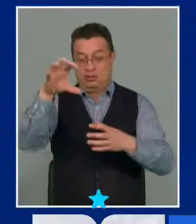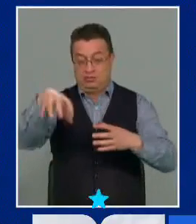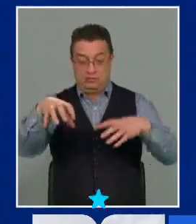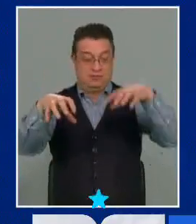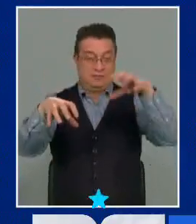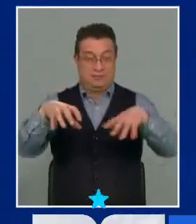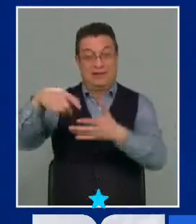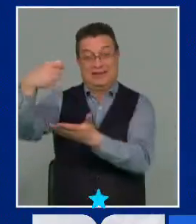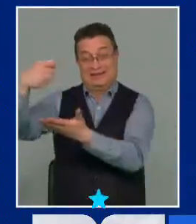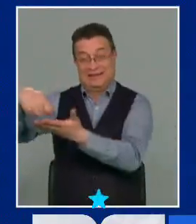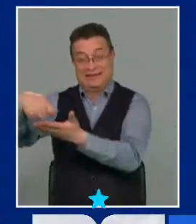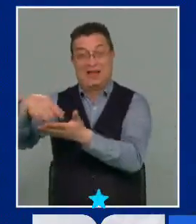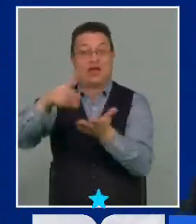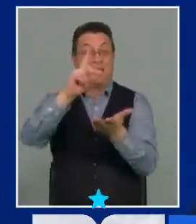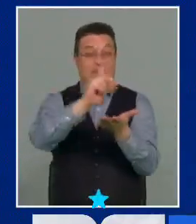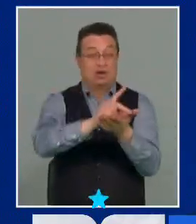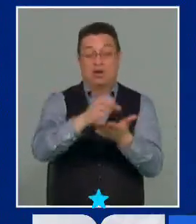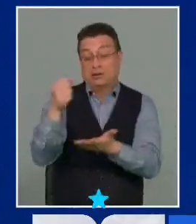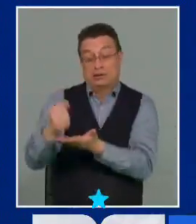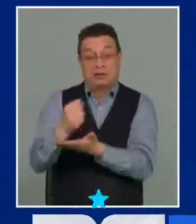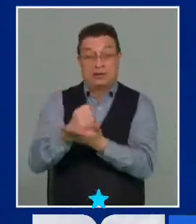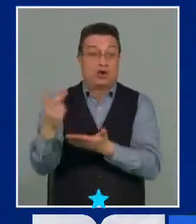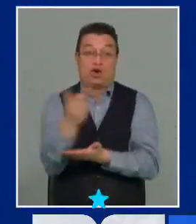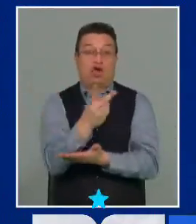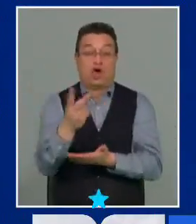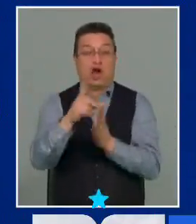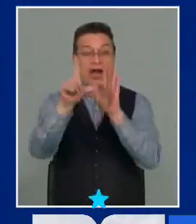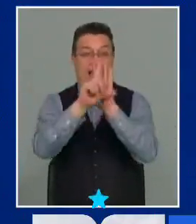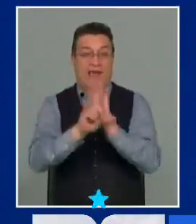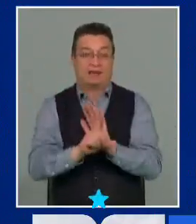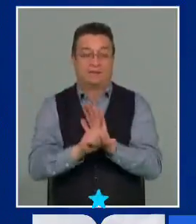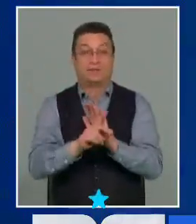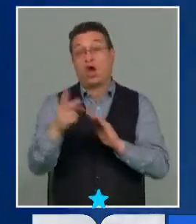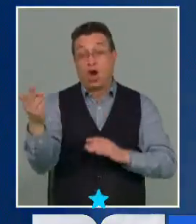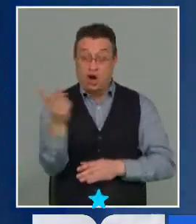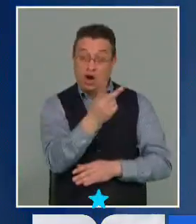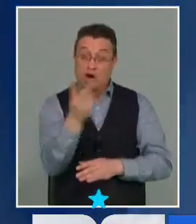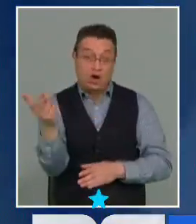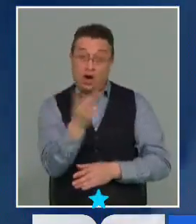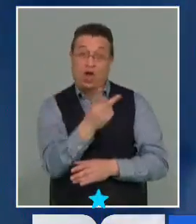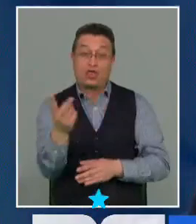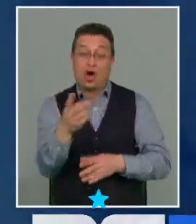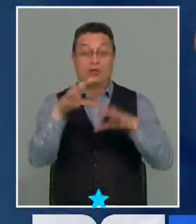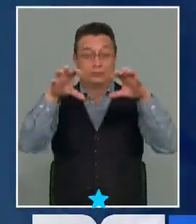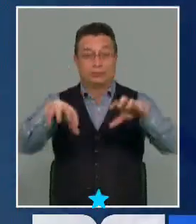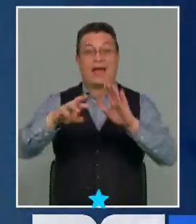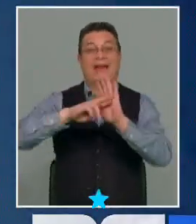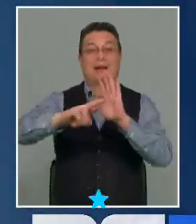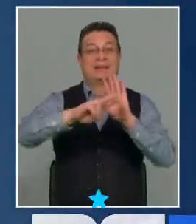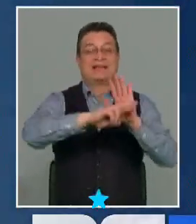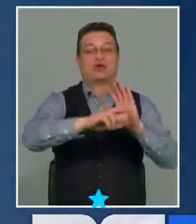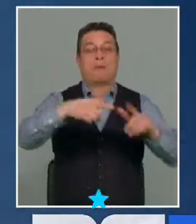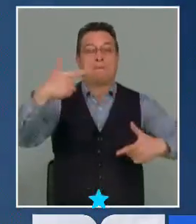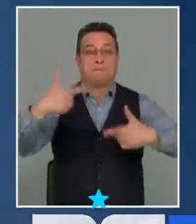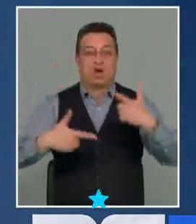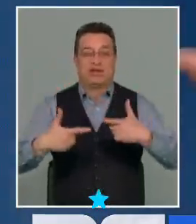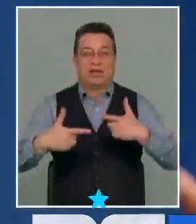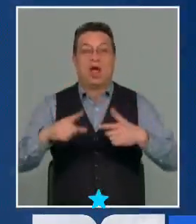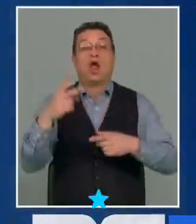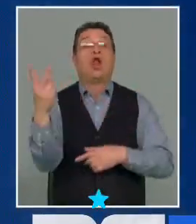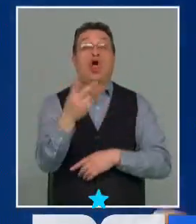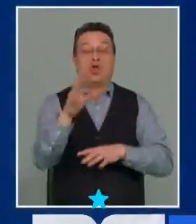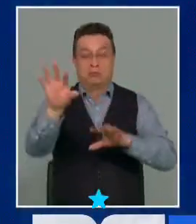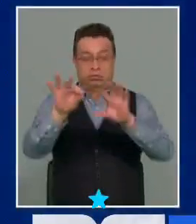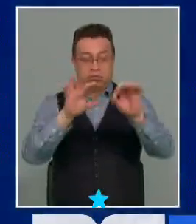día, Senado y Cámara de Diputados, tramitan de igual manera un proyecto de ley. Es más, ambas cámaras son de representación política. Ambas cámaras se eligen